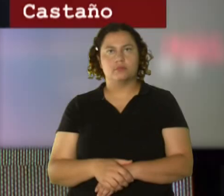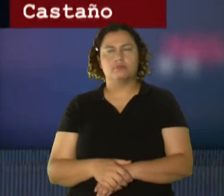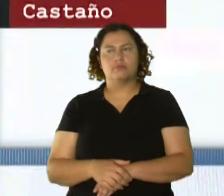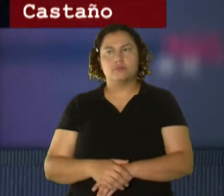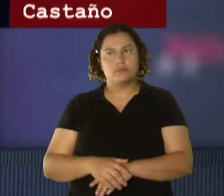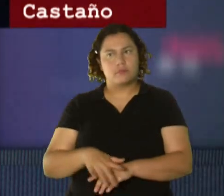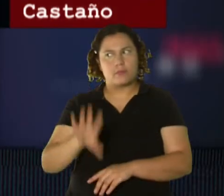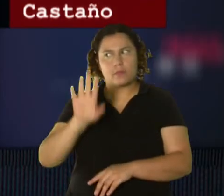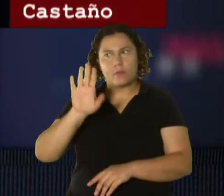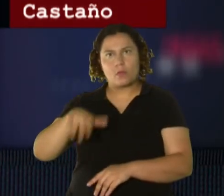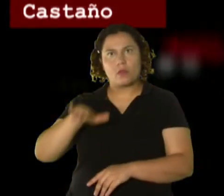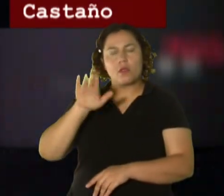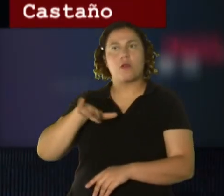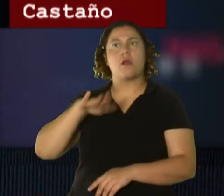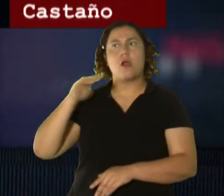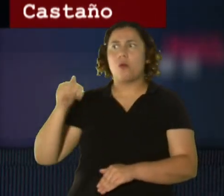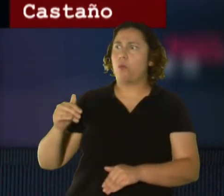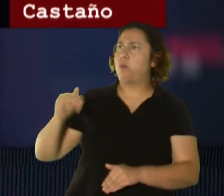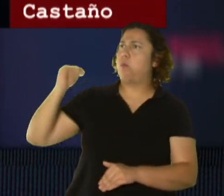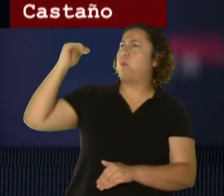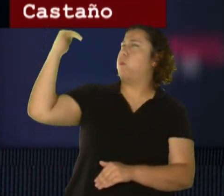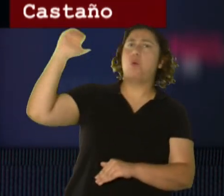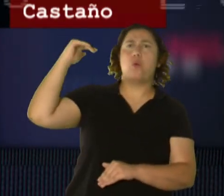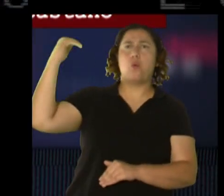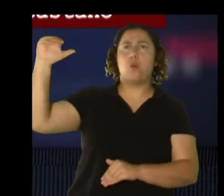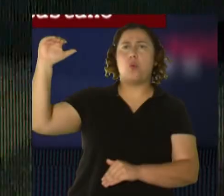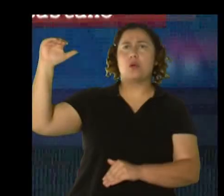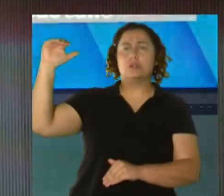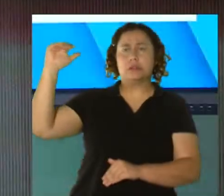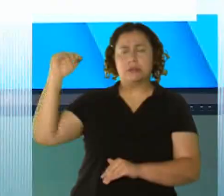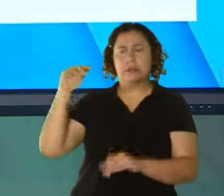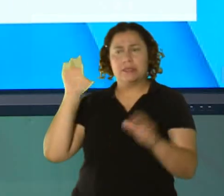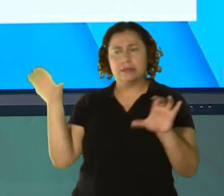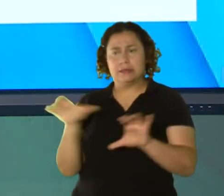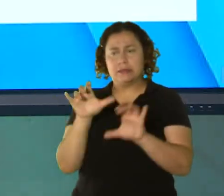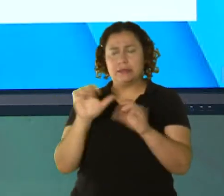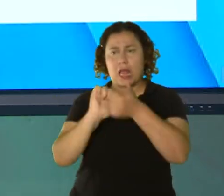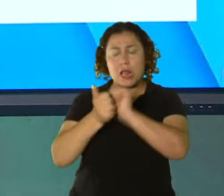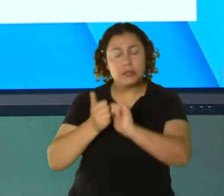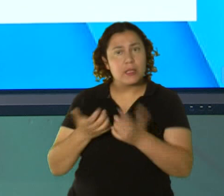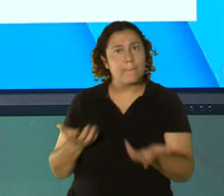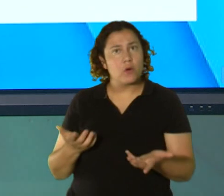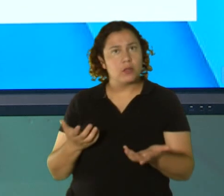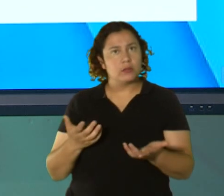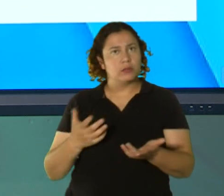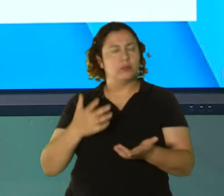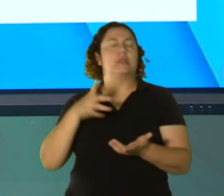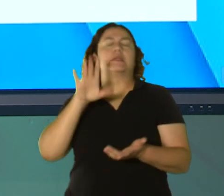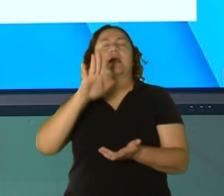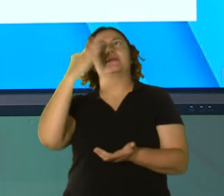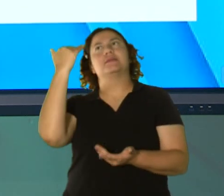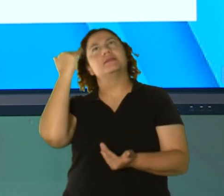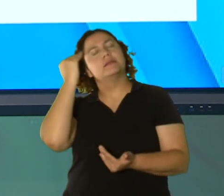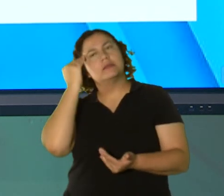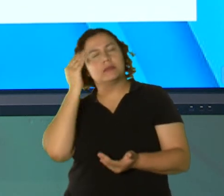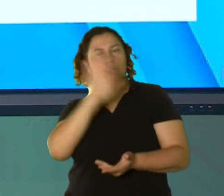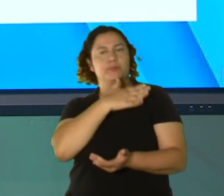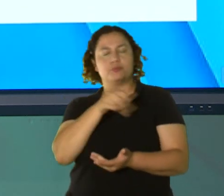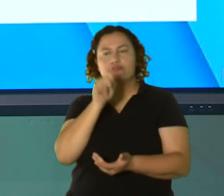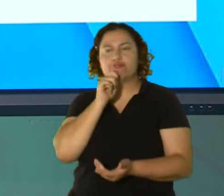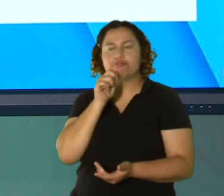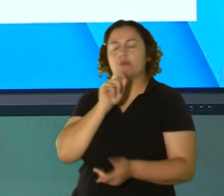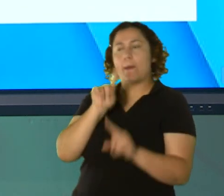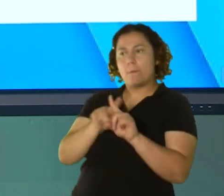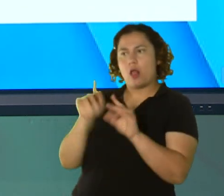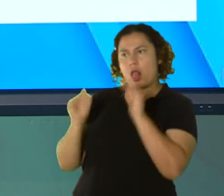muchacho es bien alto, 7 pies. ¿Practicaba algún deporte o algo así? Digo, es exponente de música urbana, pero con